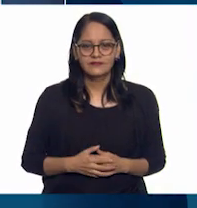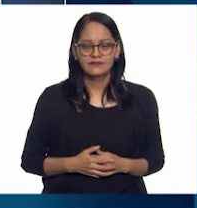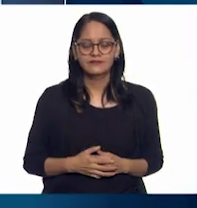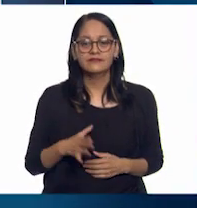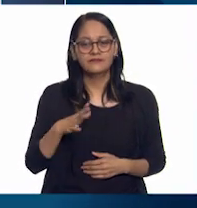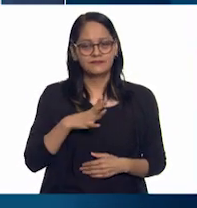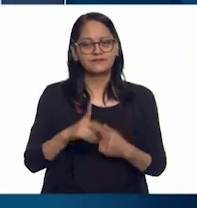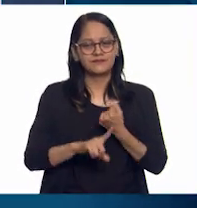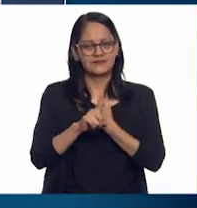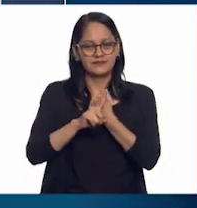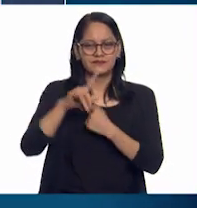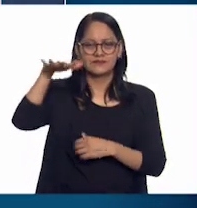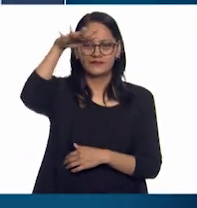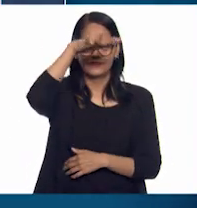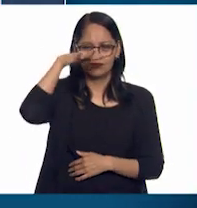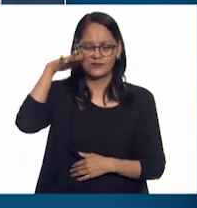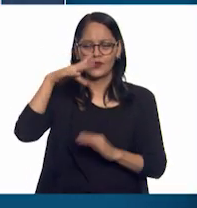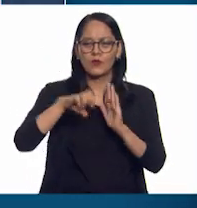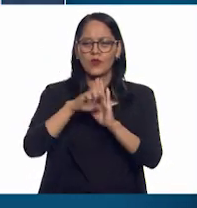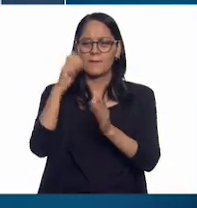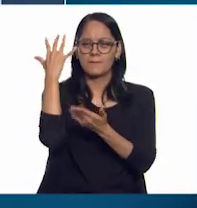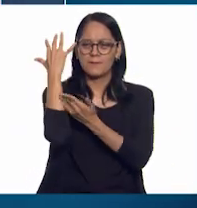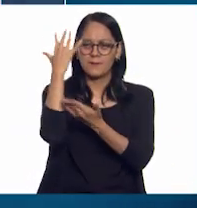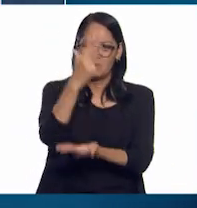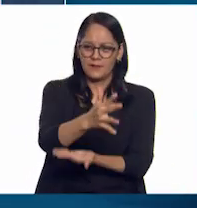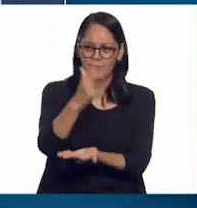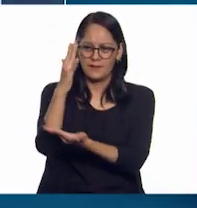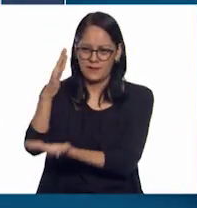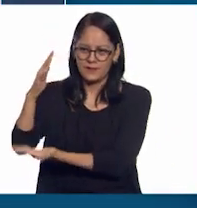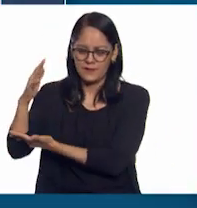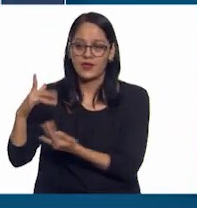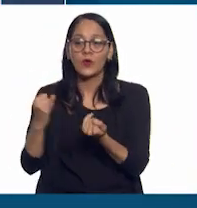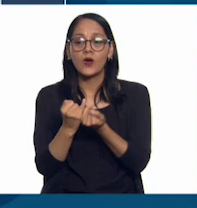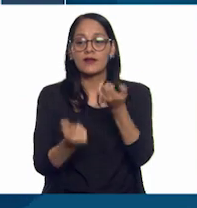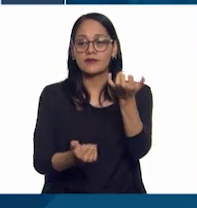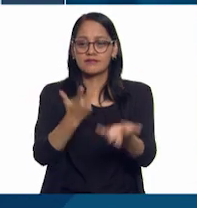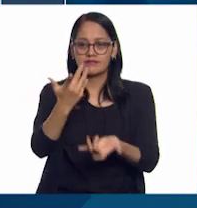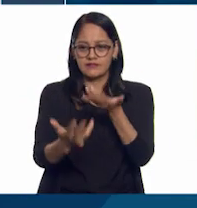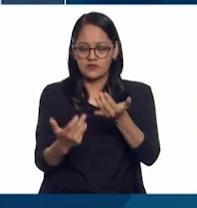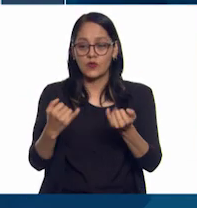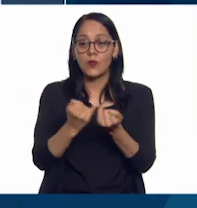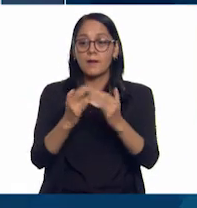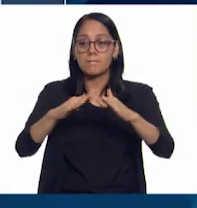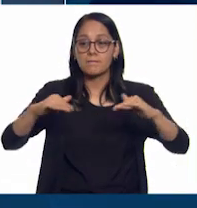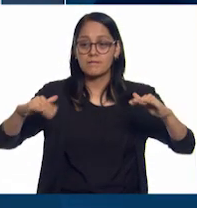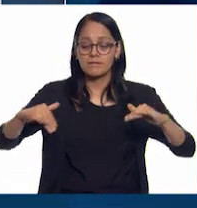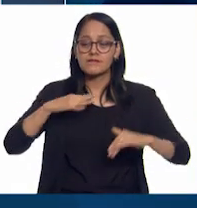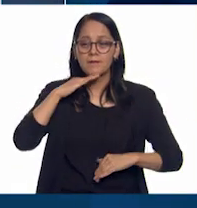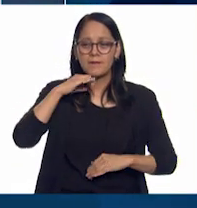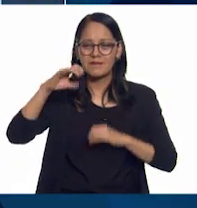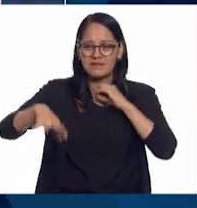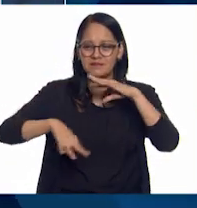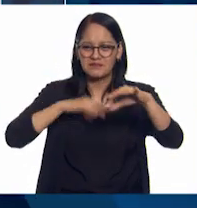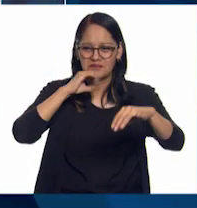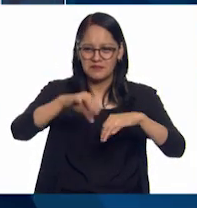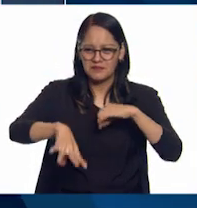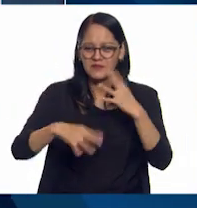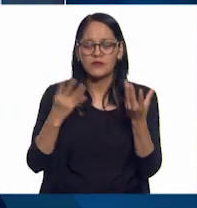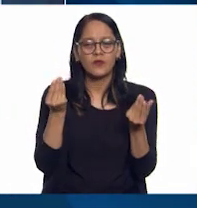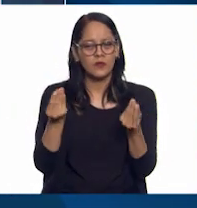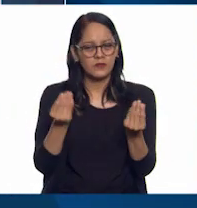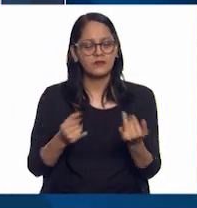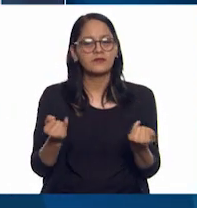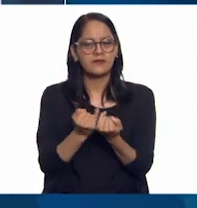problemas ambientales como la deforestación, los incendios, que hay mucha basura en el mar, y que